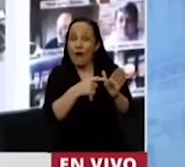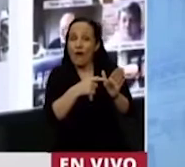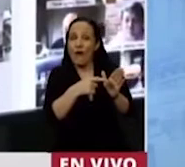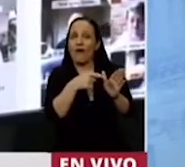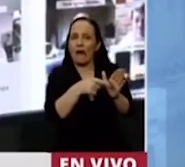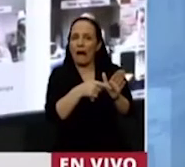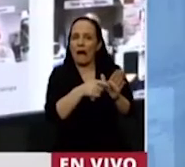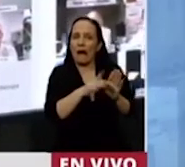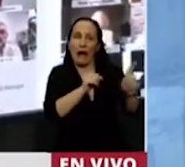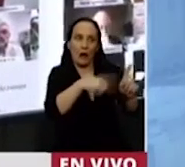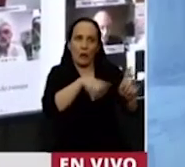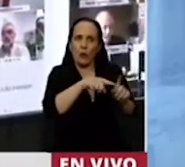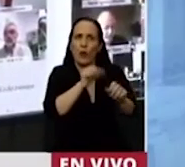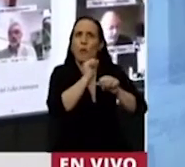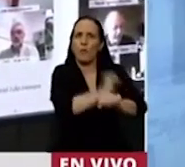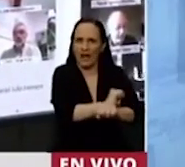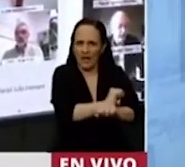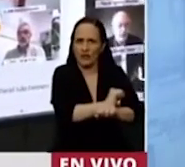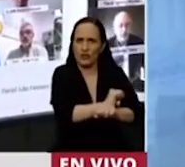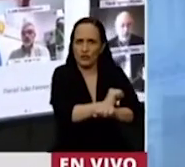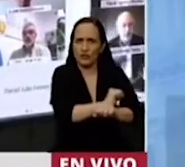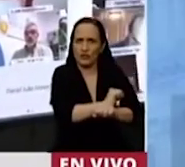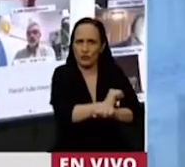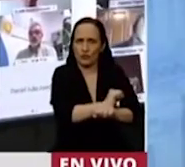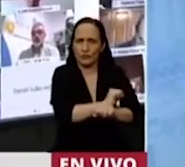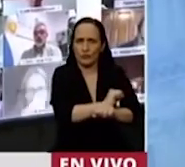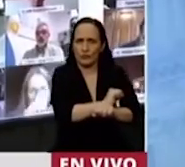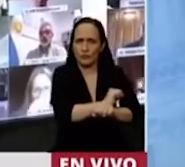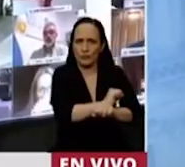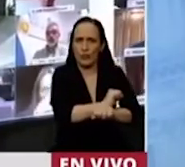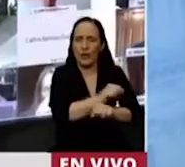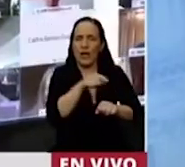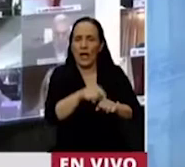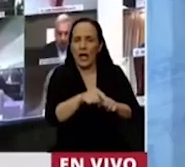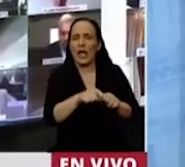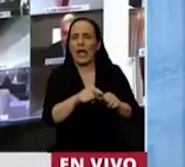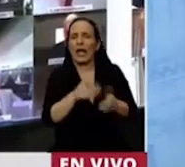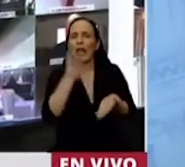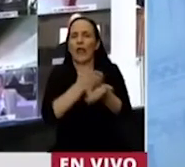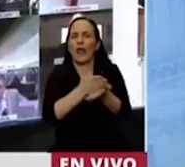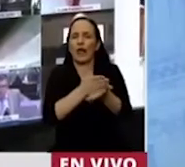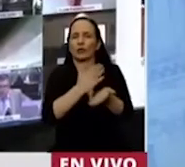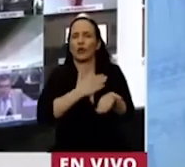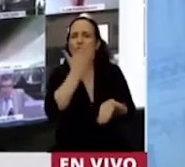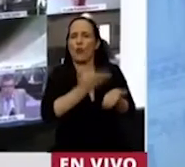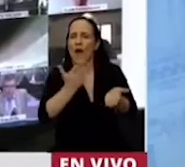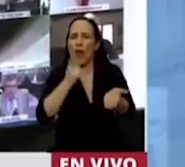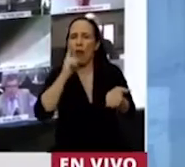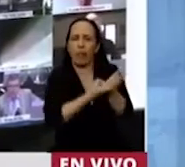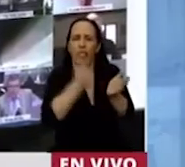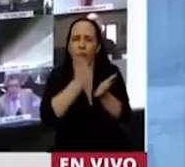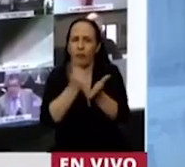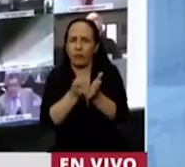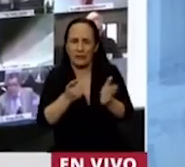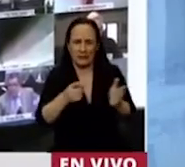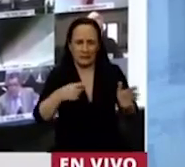terminamos presos y se comenzaban a ver violaciones de derechos humanos. Bueno, parecía una